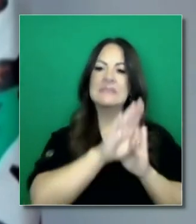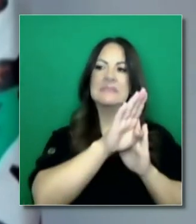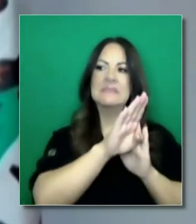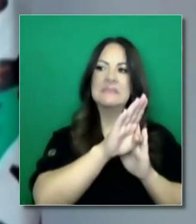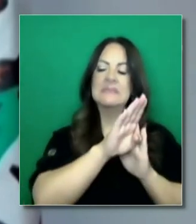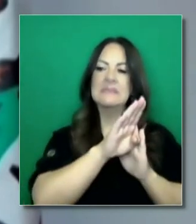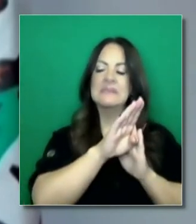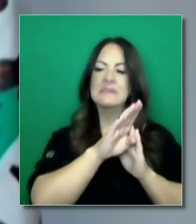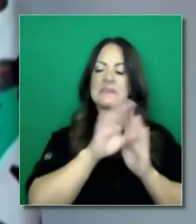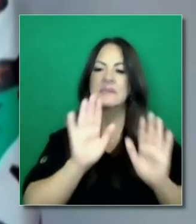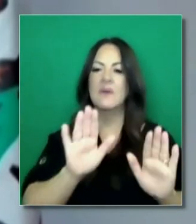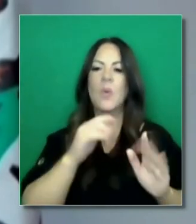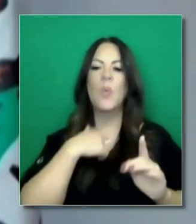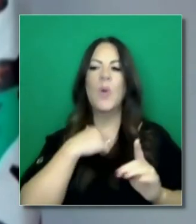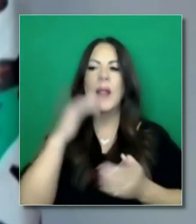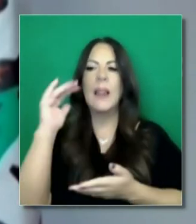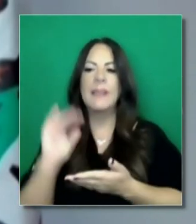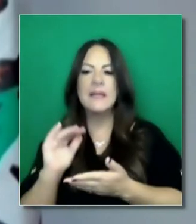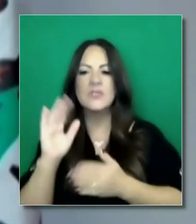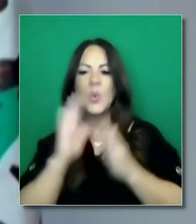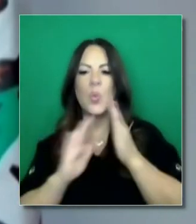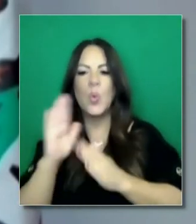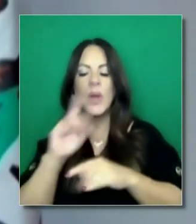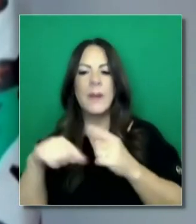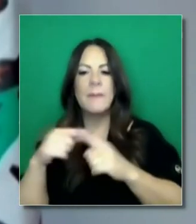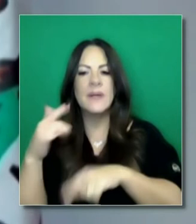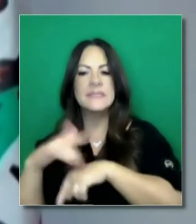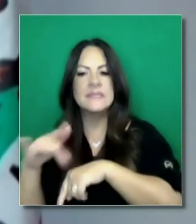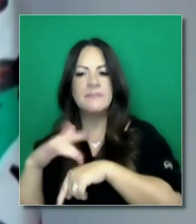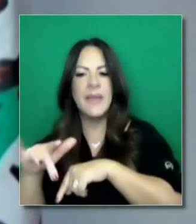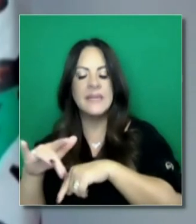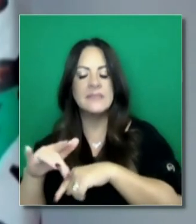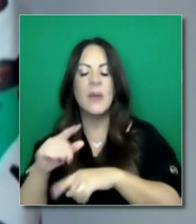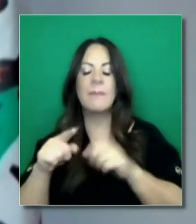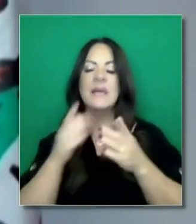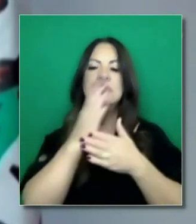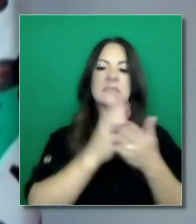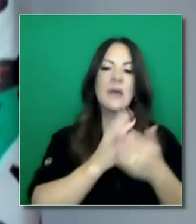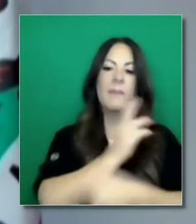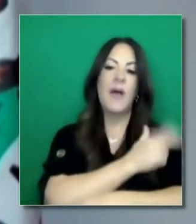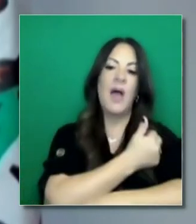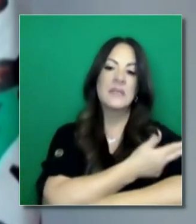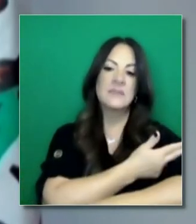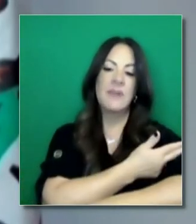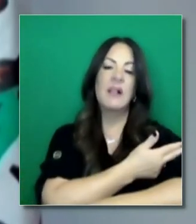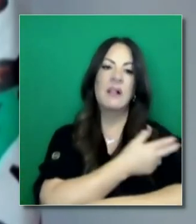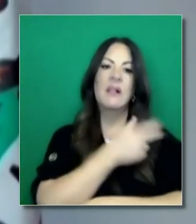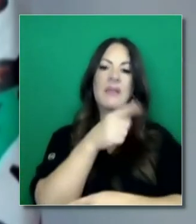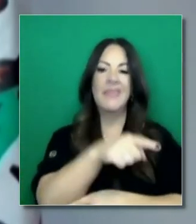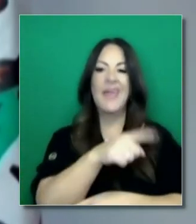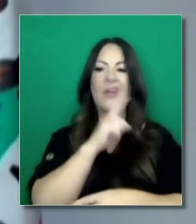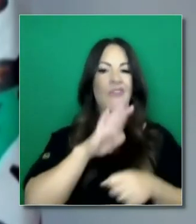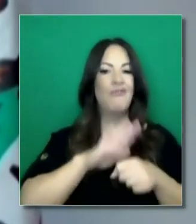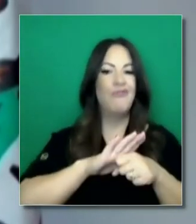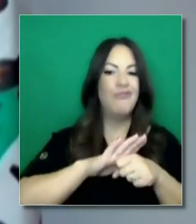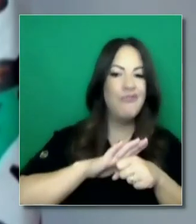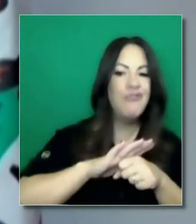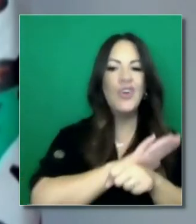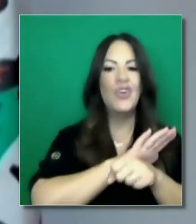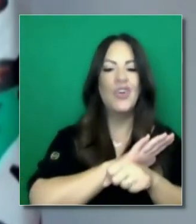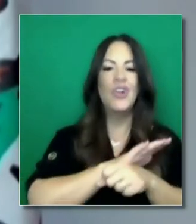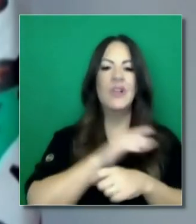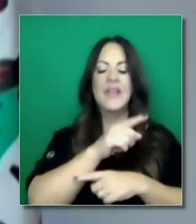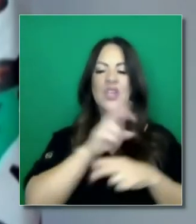Estamos menos preocupados en el espacio, las instalaciones. Aunque es cierto, hay algunos hospitales que están utilizando